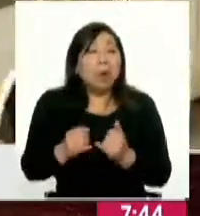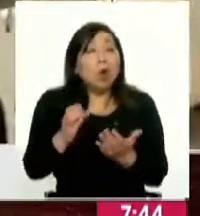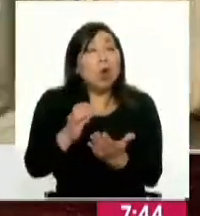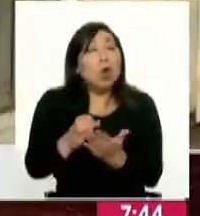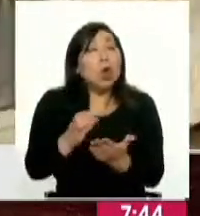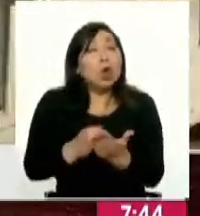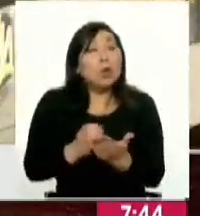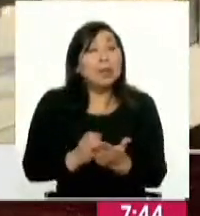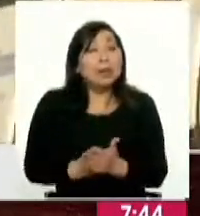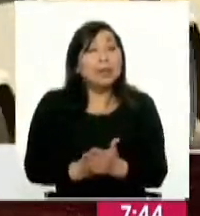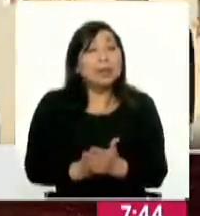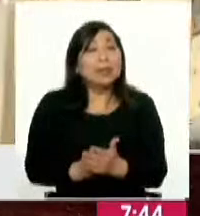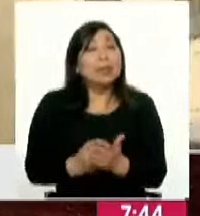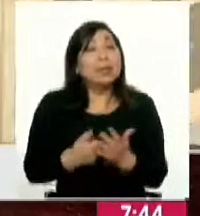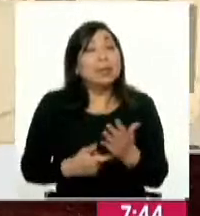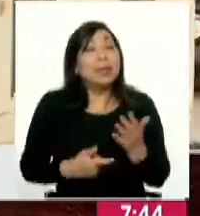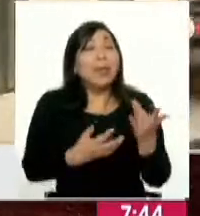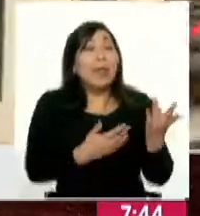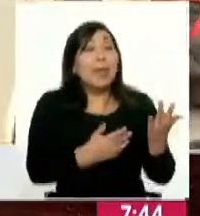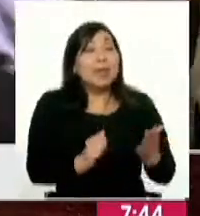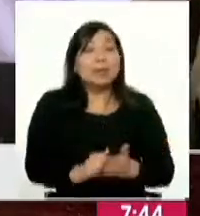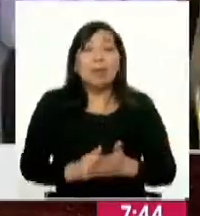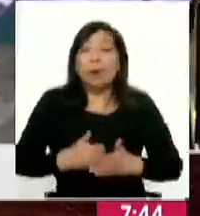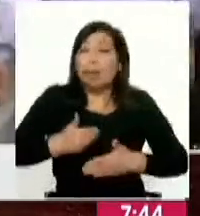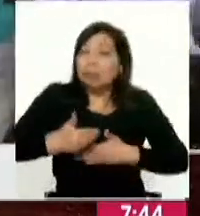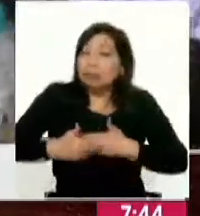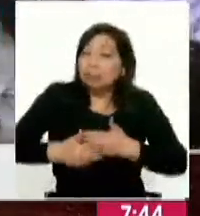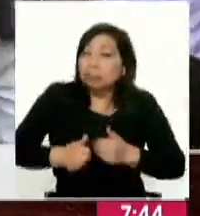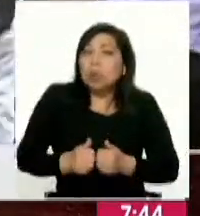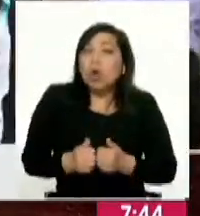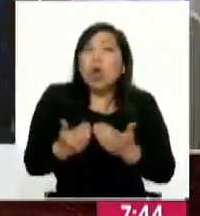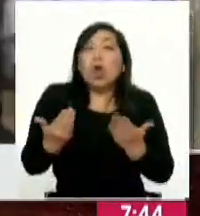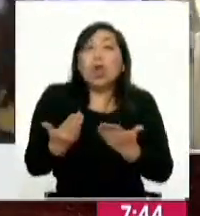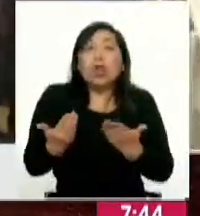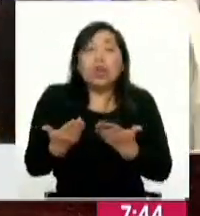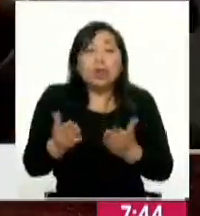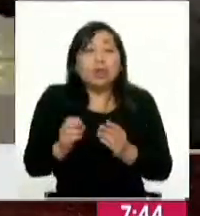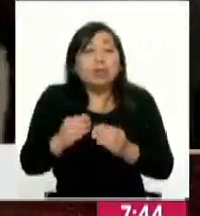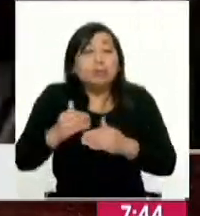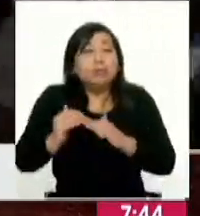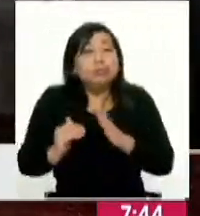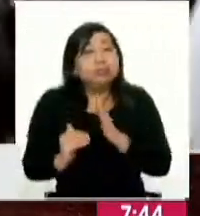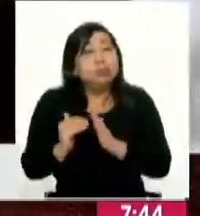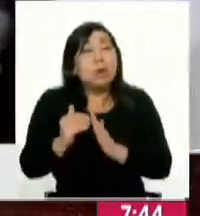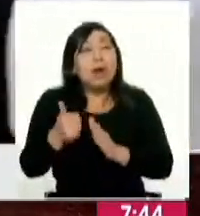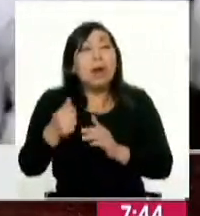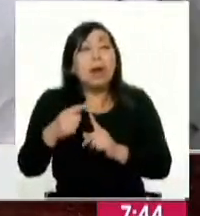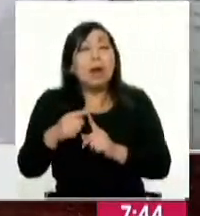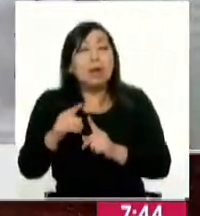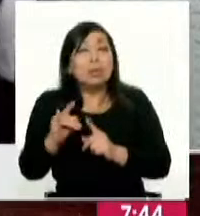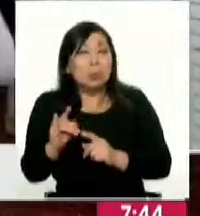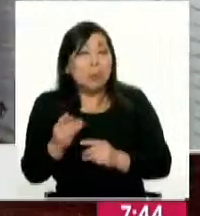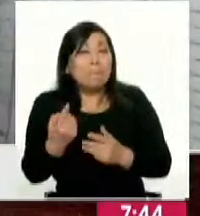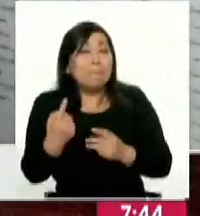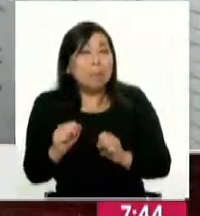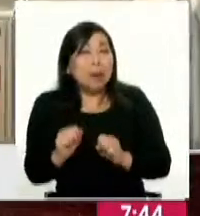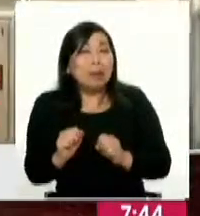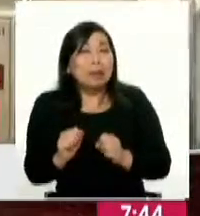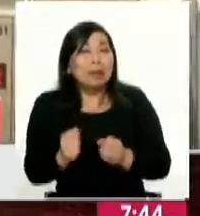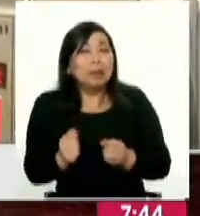contrato y lo que estaríamos esperando es que hay un proceso donde los bienes sean transferidos a ATU para poder ser